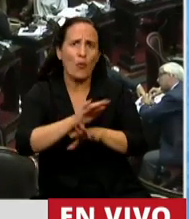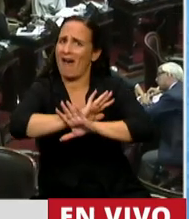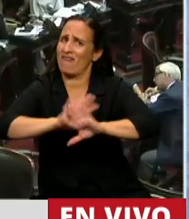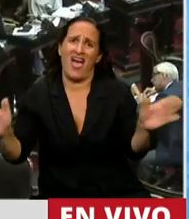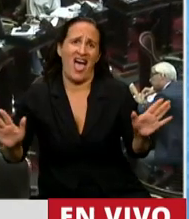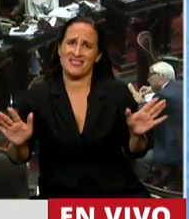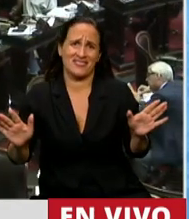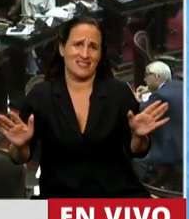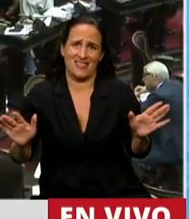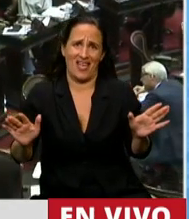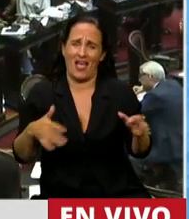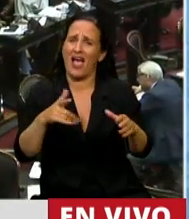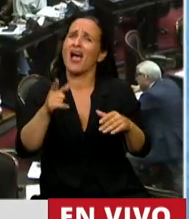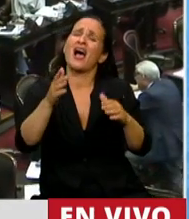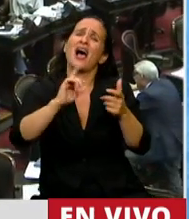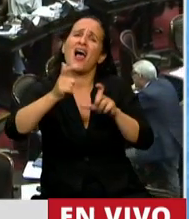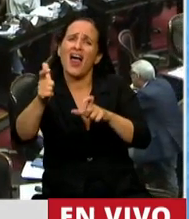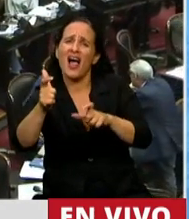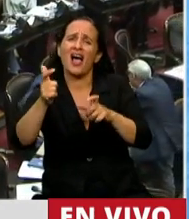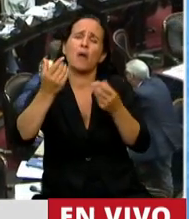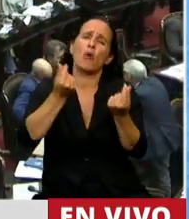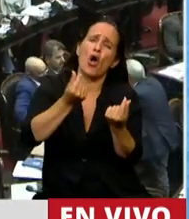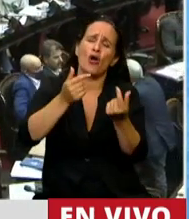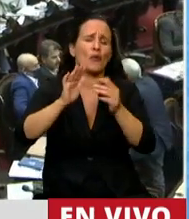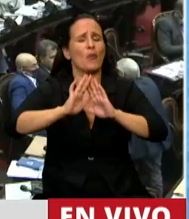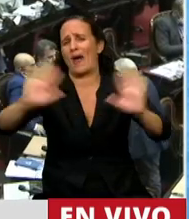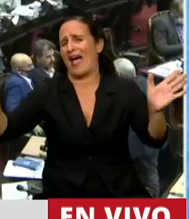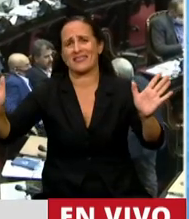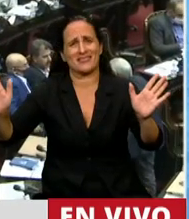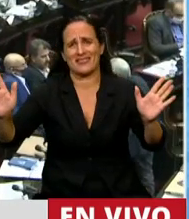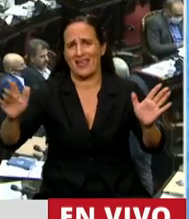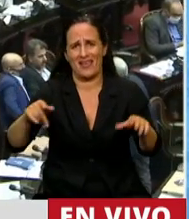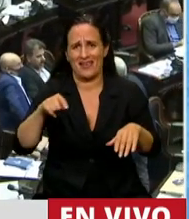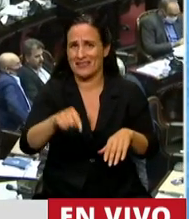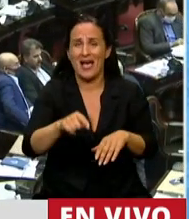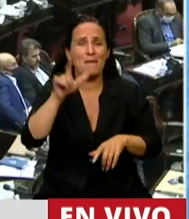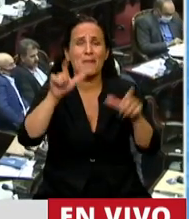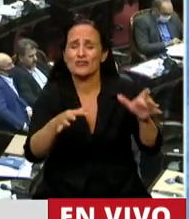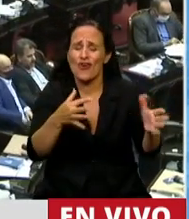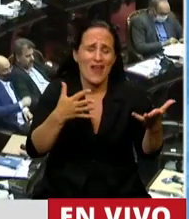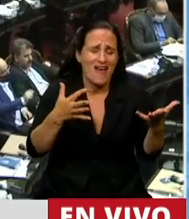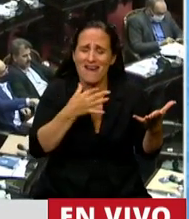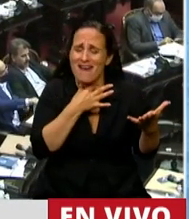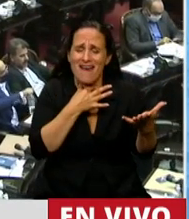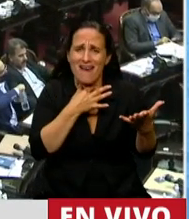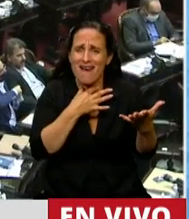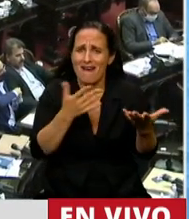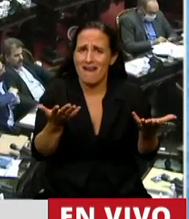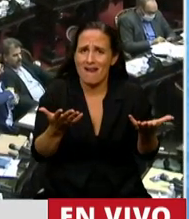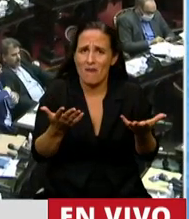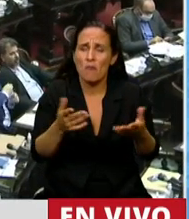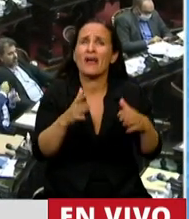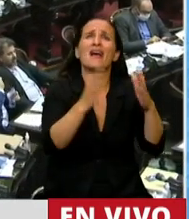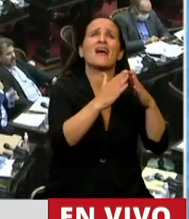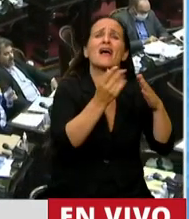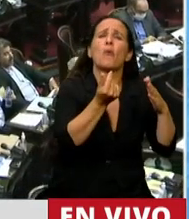el capital y la actualización del capital para el fondo. Esa gente le está por explotar en las manos. Porque no importa el valor de